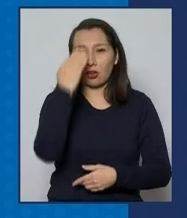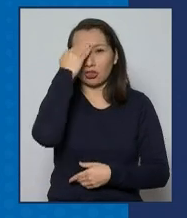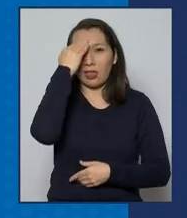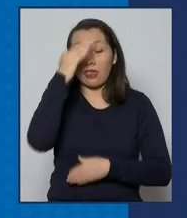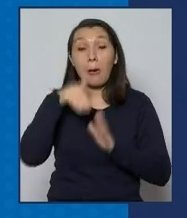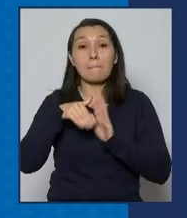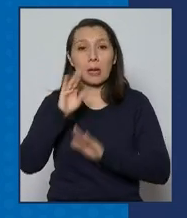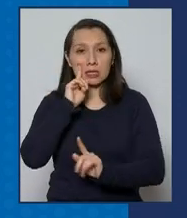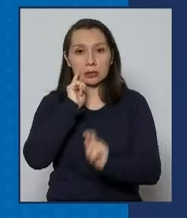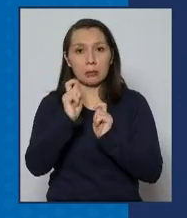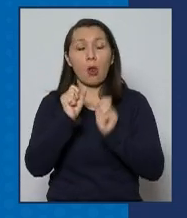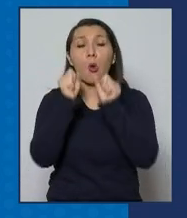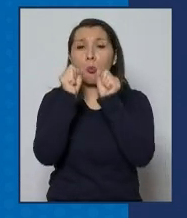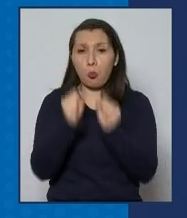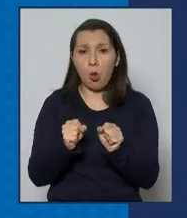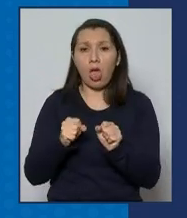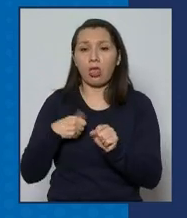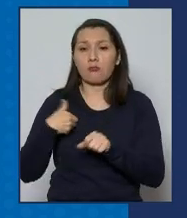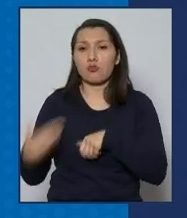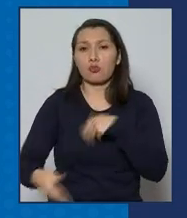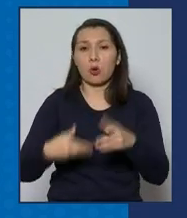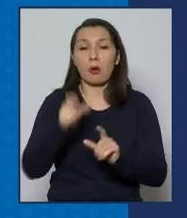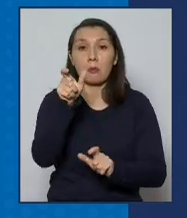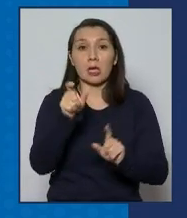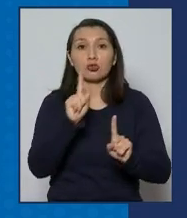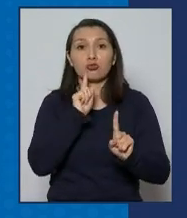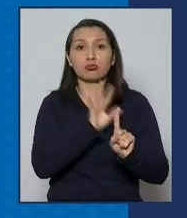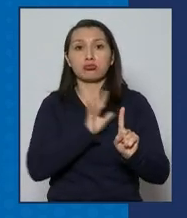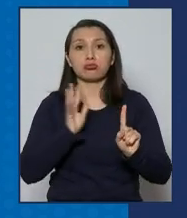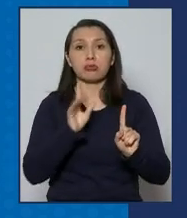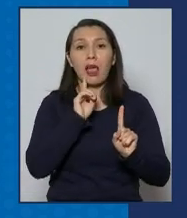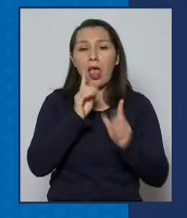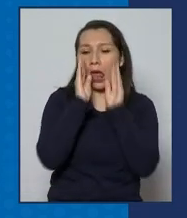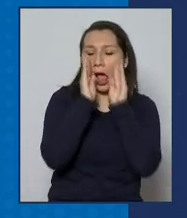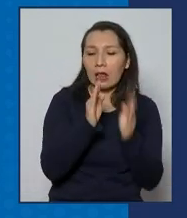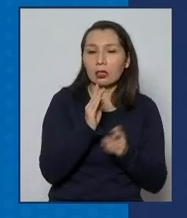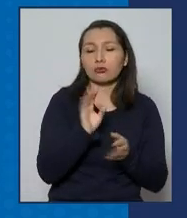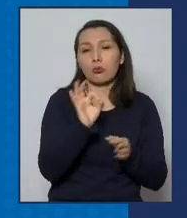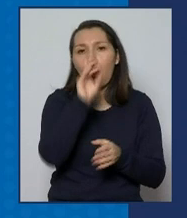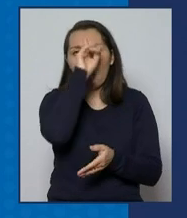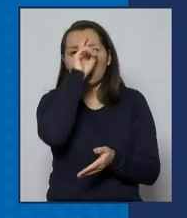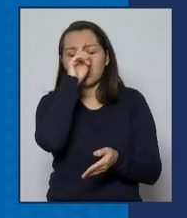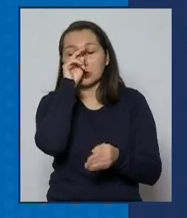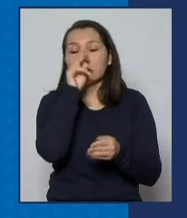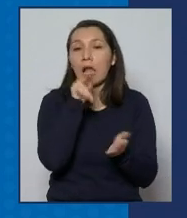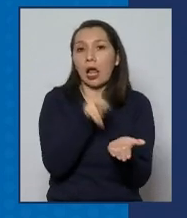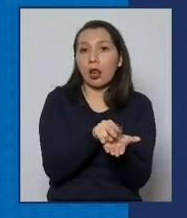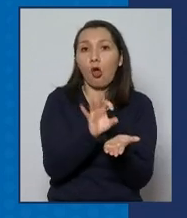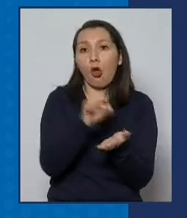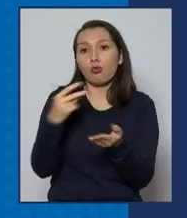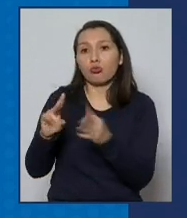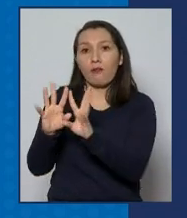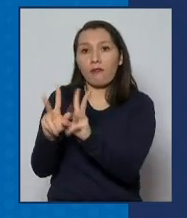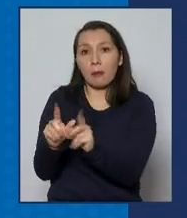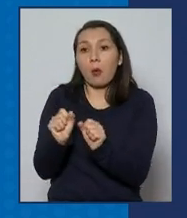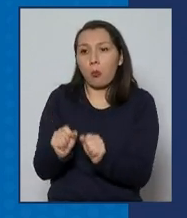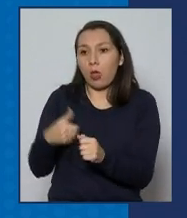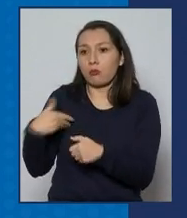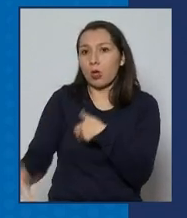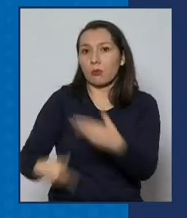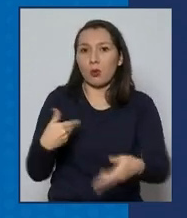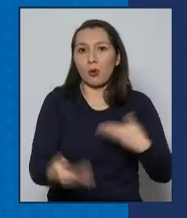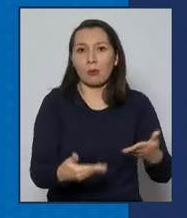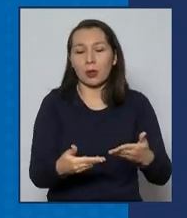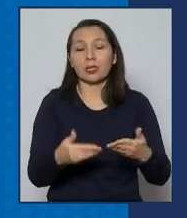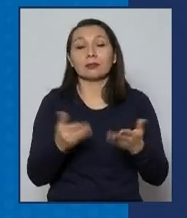días de mayor riesgo de contagiar al personal que lo está atendiendo si está en el hospital o a su familia. A lo que lo